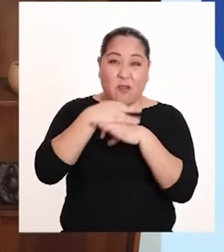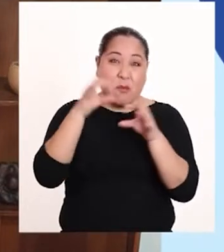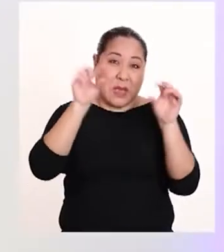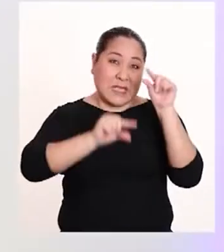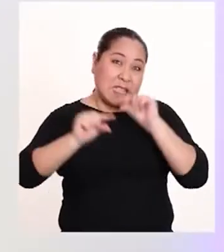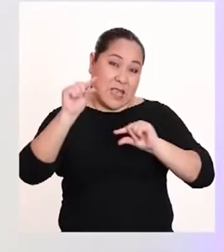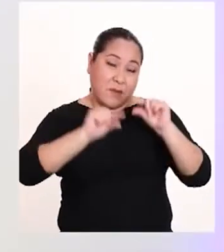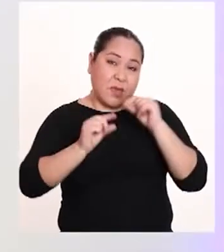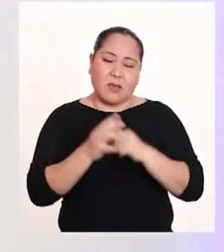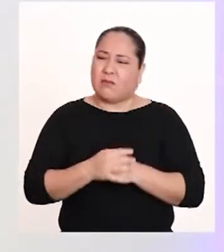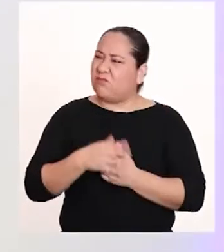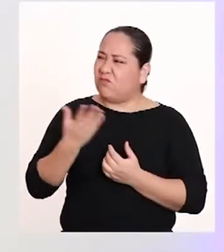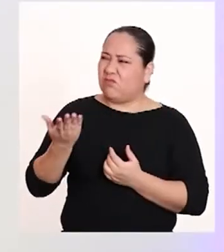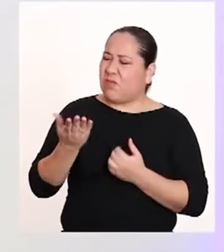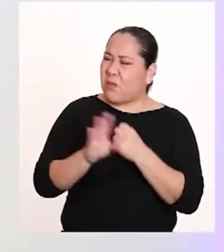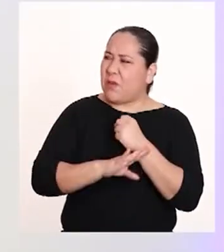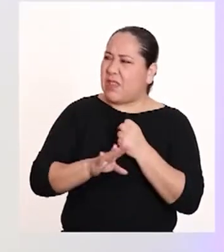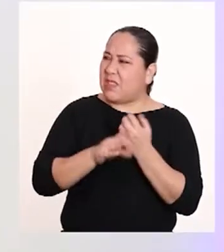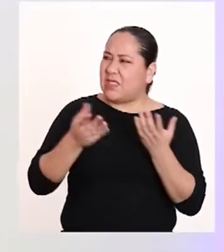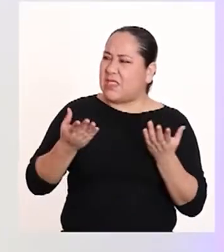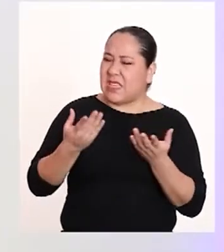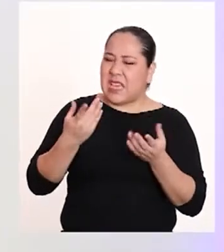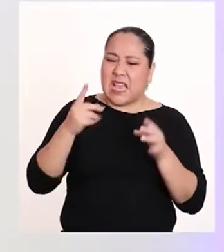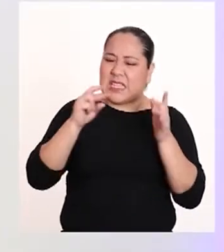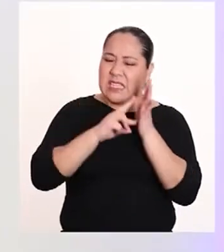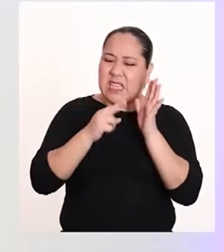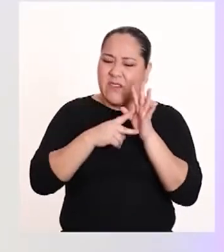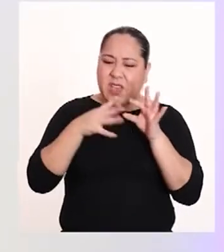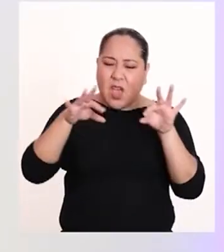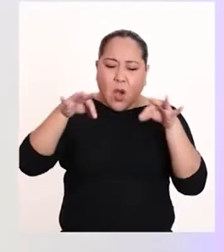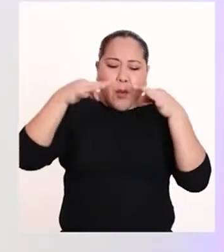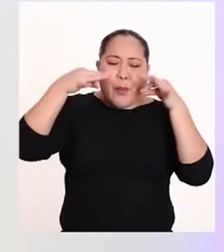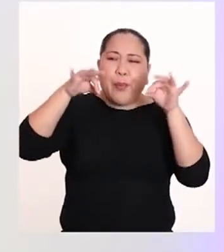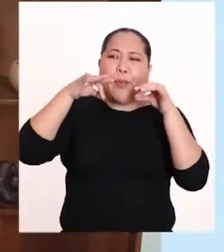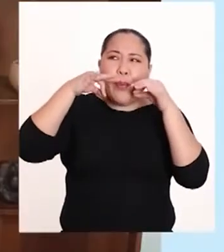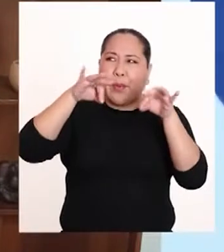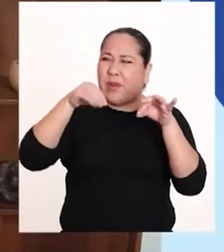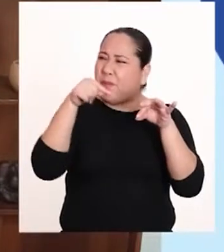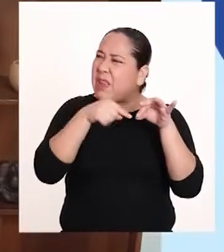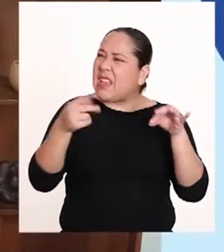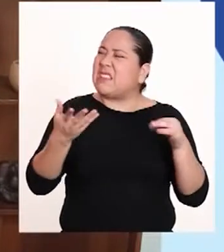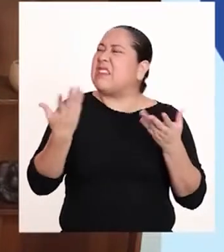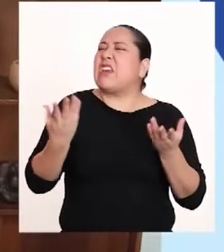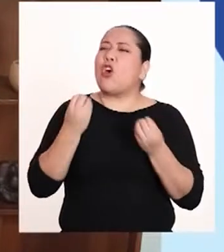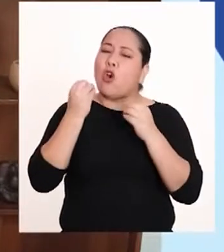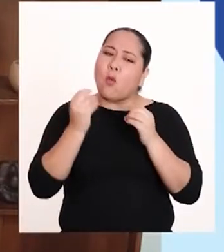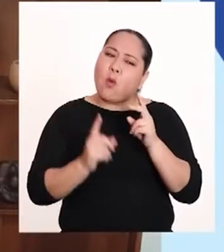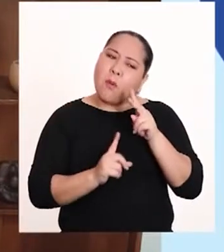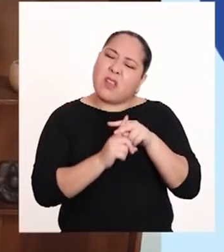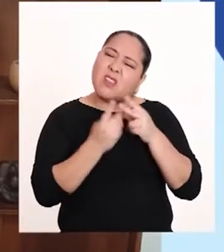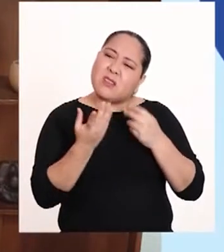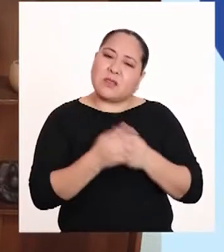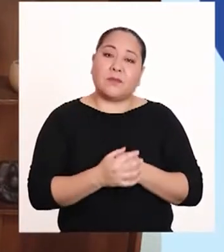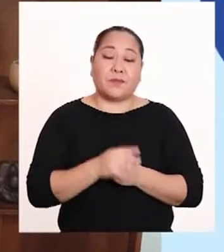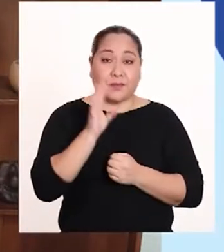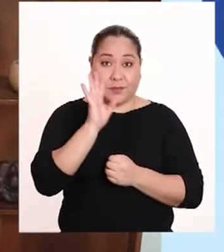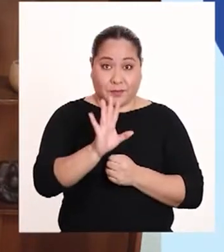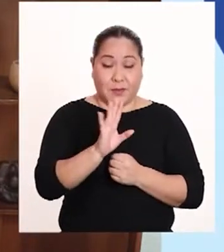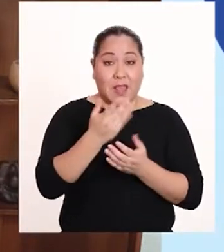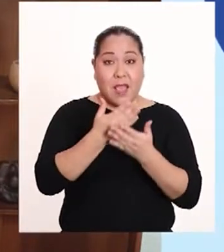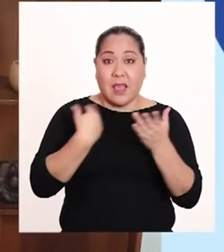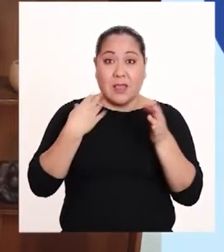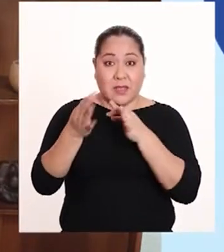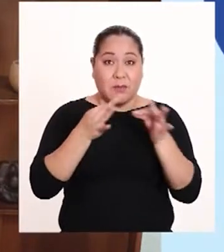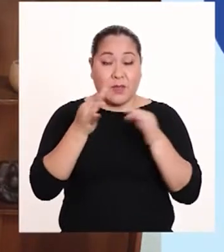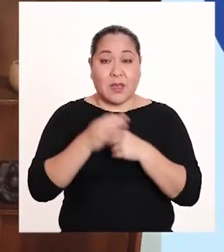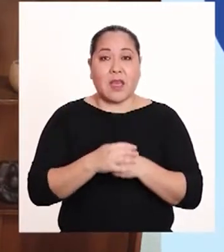químicas. Y en esencia, profesora, ¿qué son los plásticos y cómo se forman? Gran inquietud, estimado Mario. Antes de